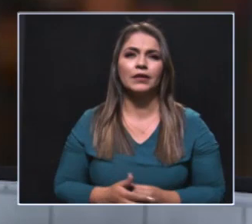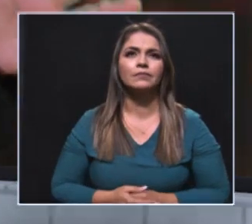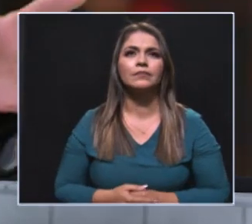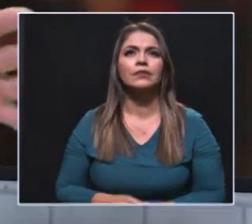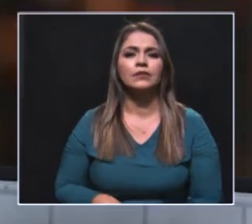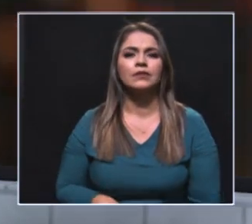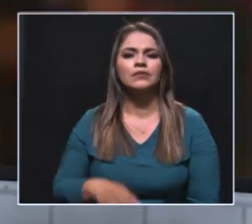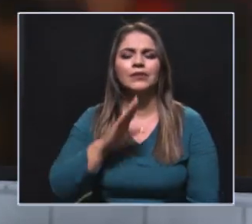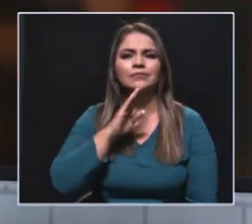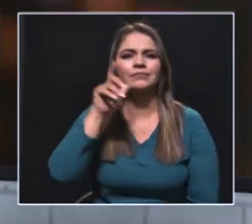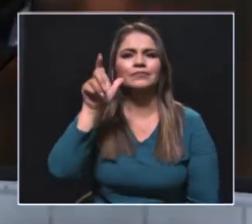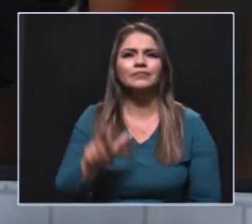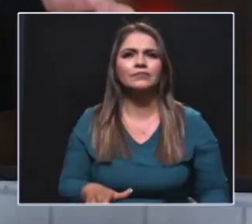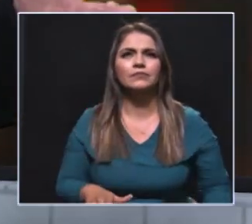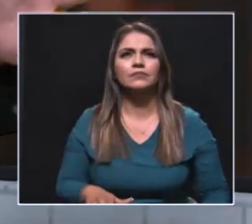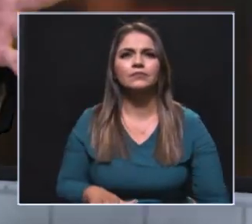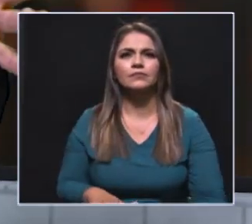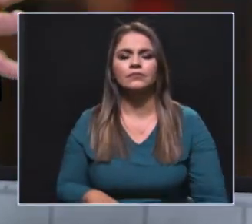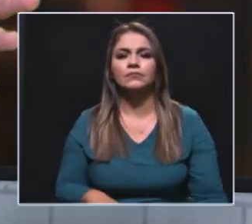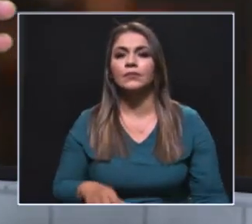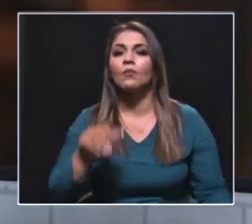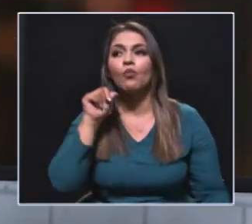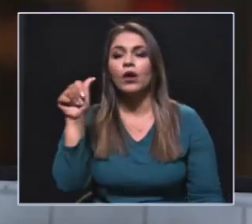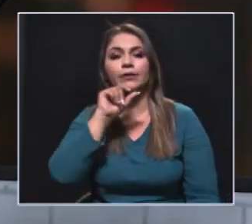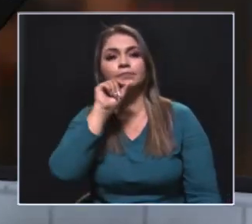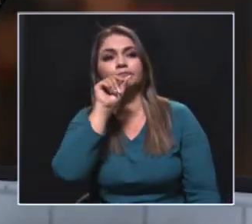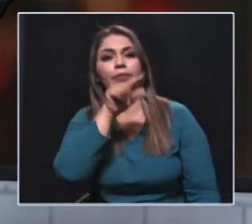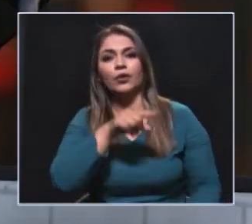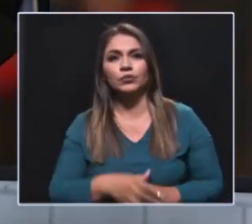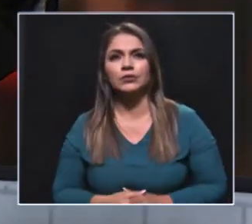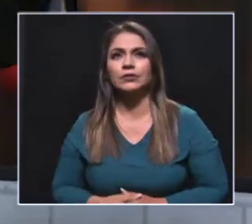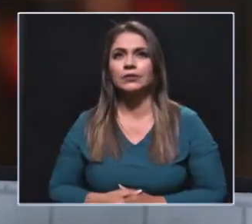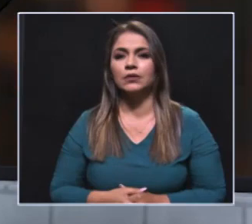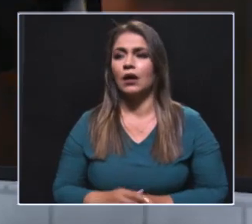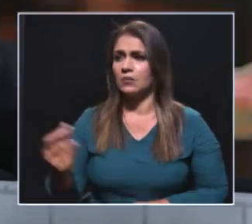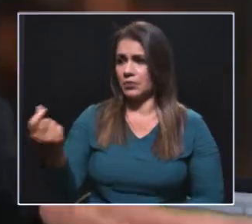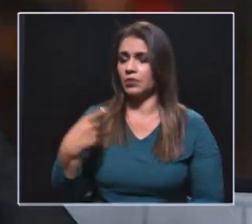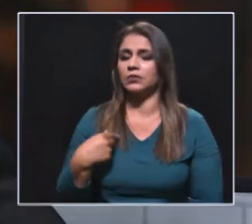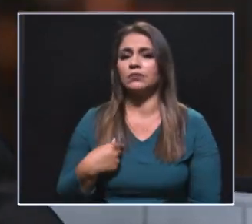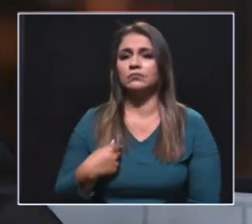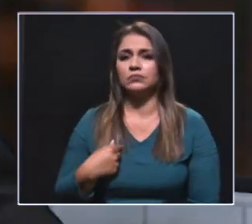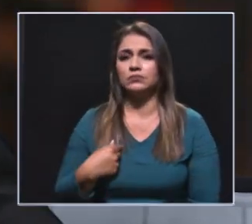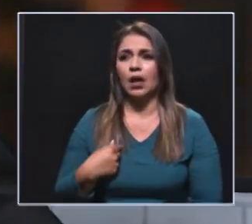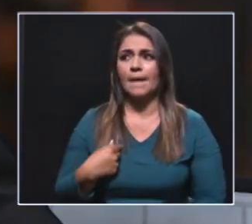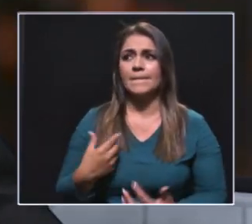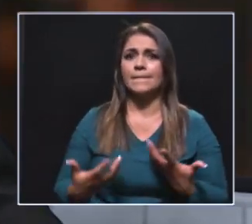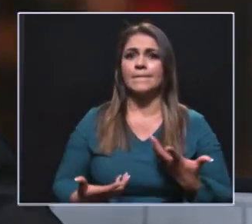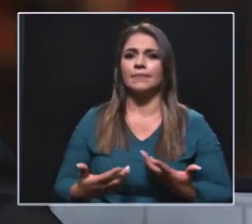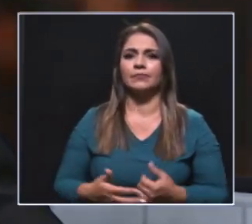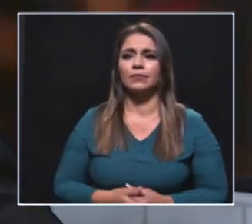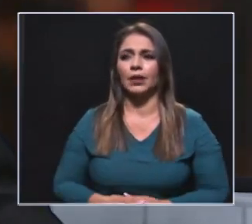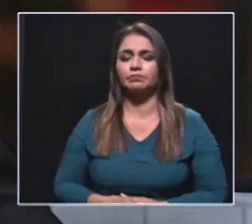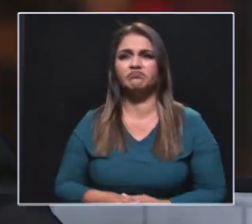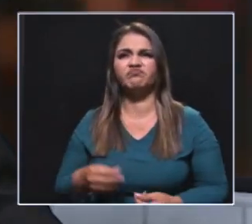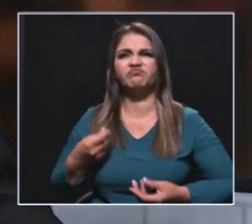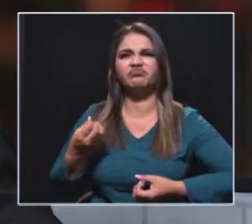hicimos un ejercicio con alguien, de que hice una pregunta a una de las mujeres creyendo que de pronto la iban a acorchar y resulta que yo me sonreía